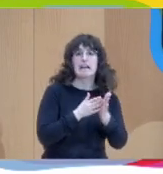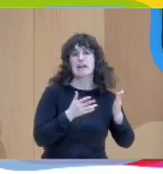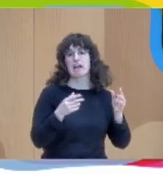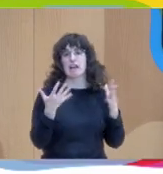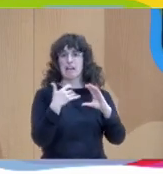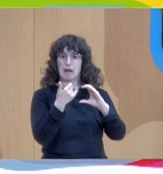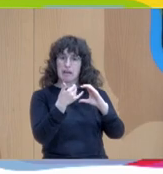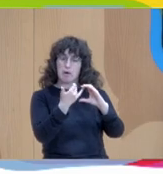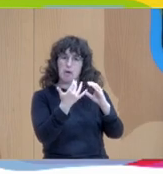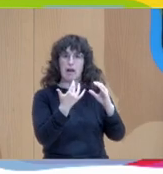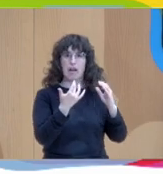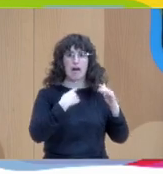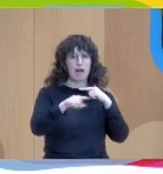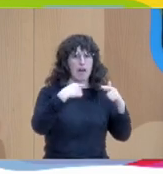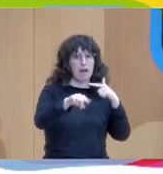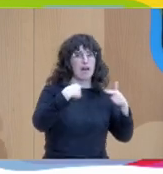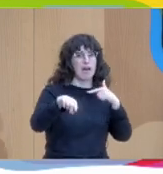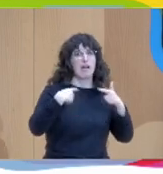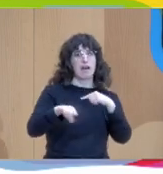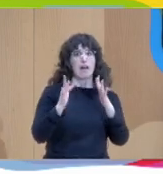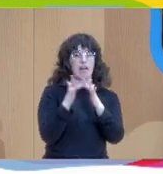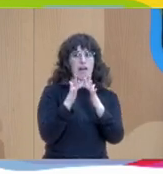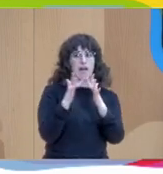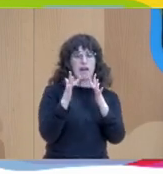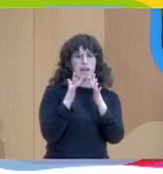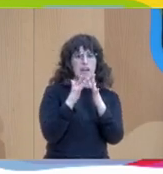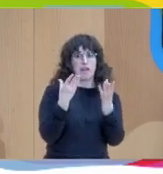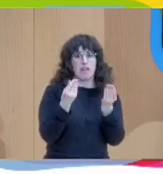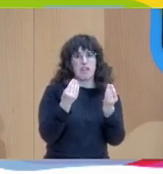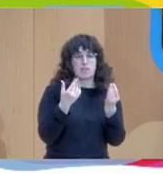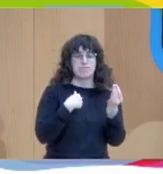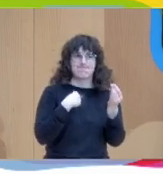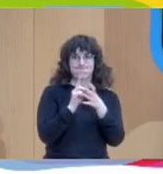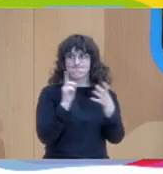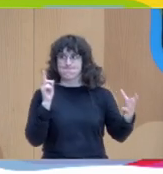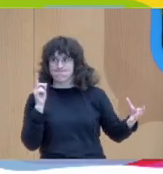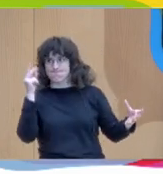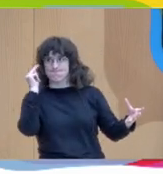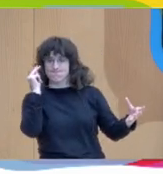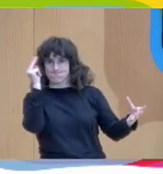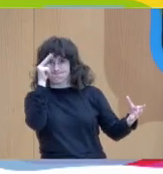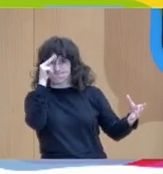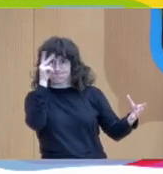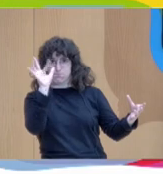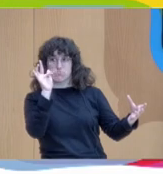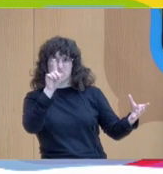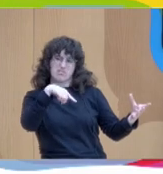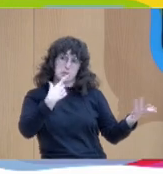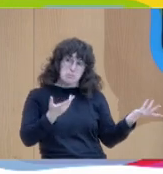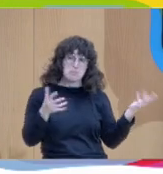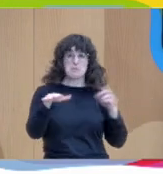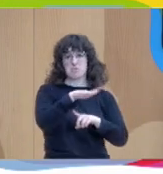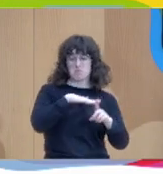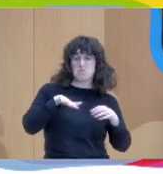mucho y manteniendo el contacto y me preocupaba también que no llegara a mi ámbito más directo que es el de entorno de educación